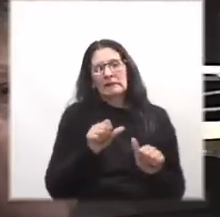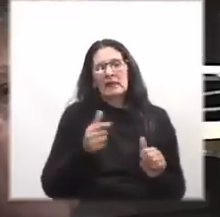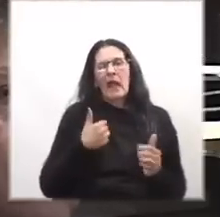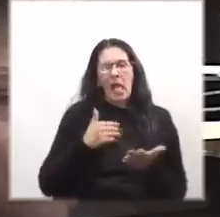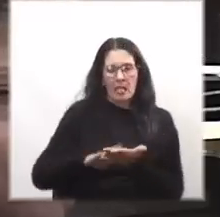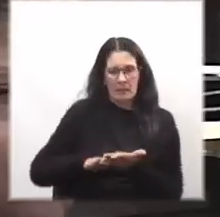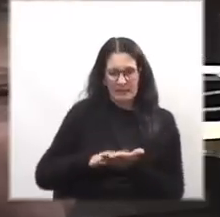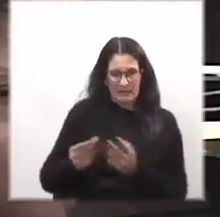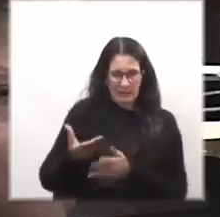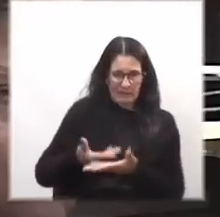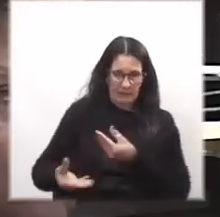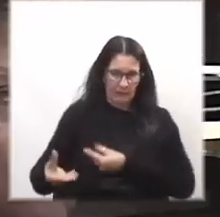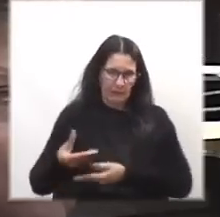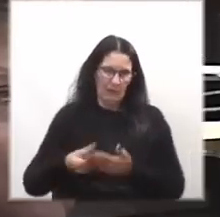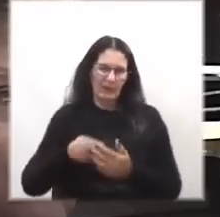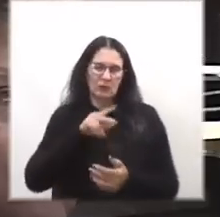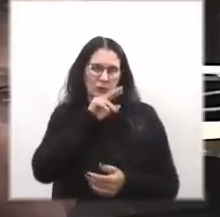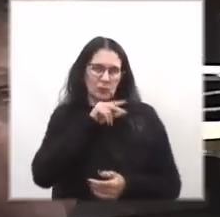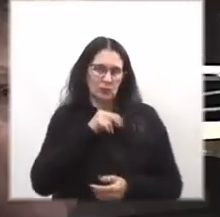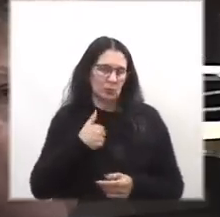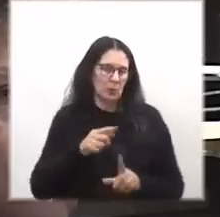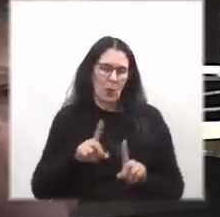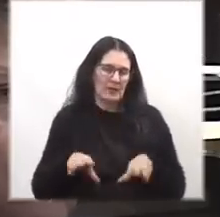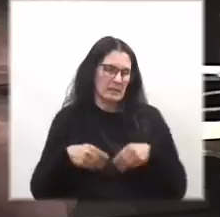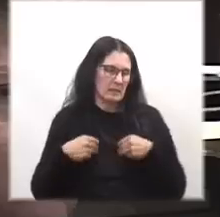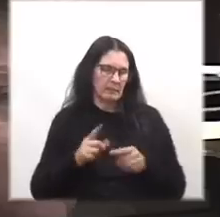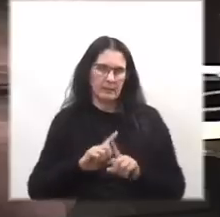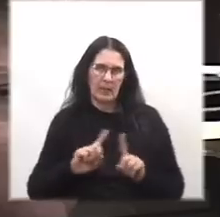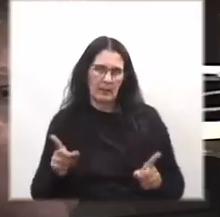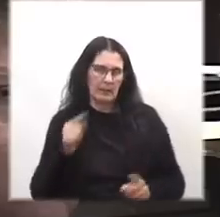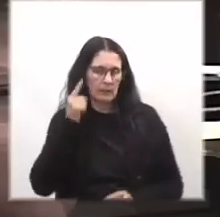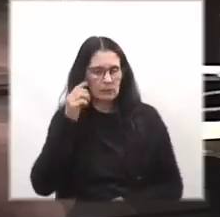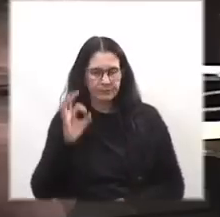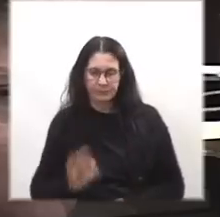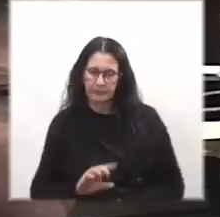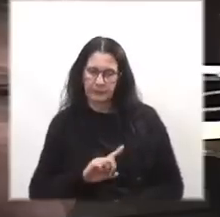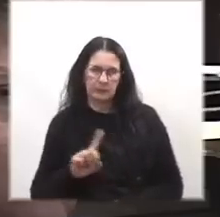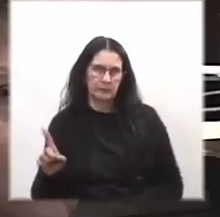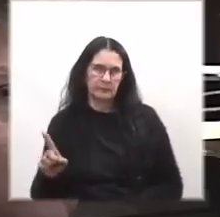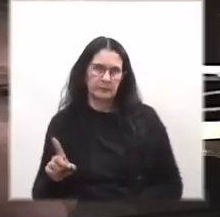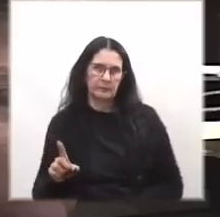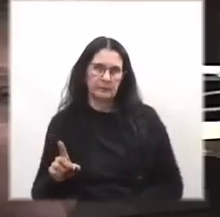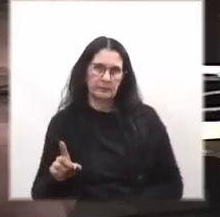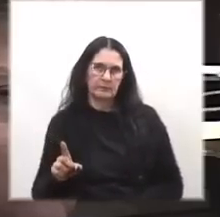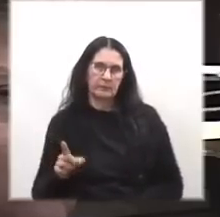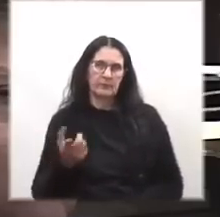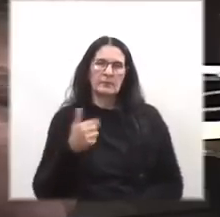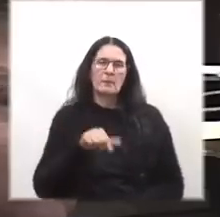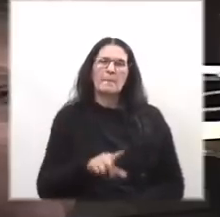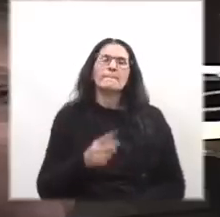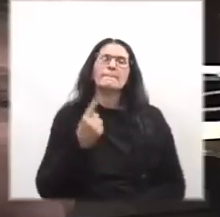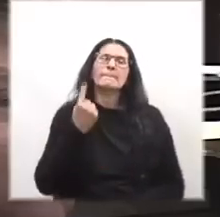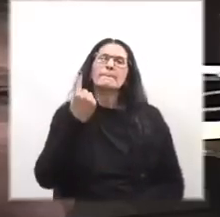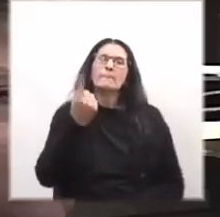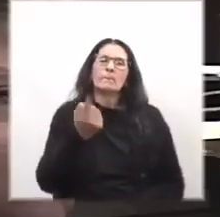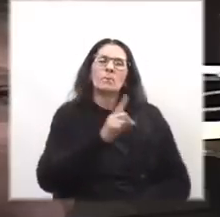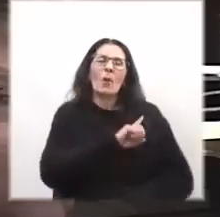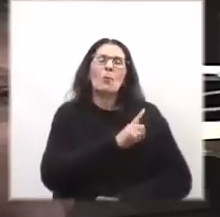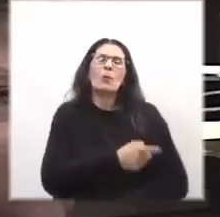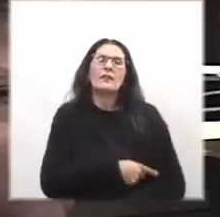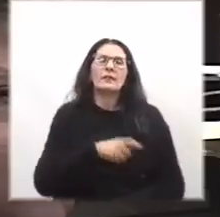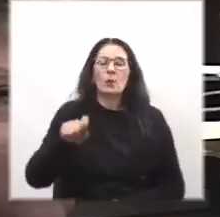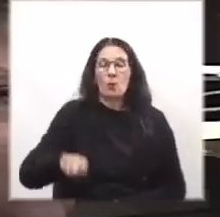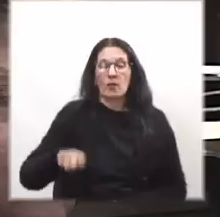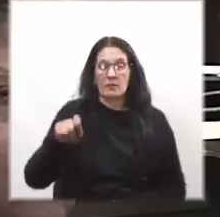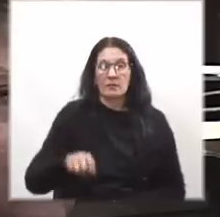tratos inadmisibles intolerantes irrazonables que un poder judicial